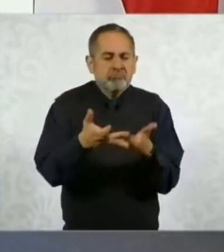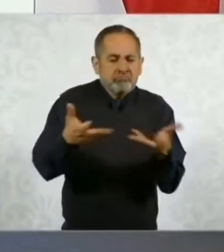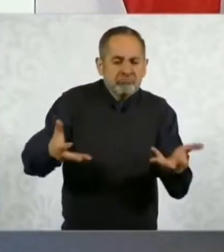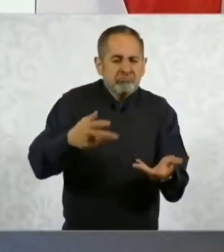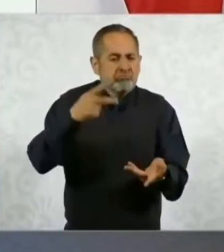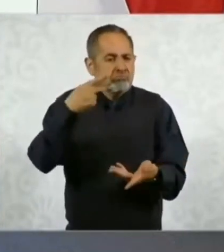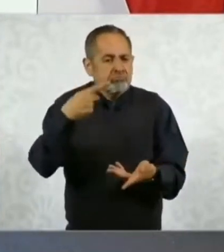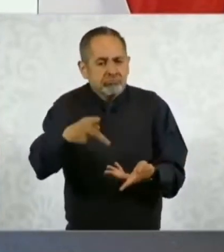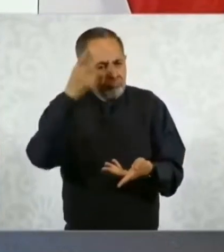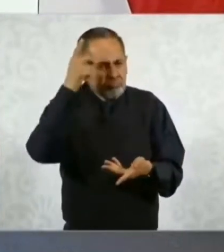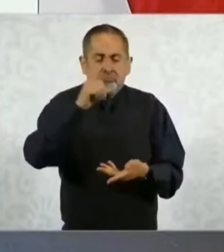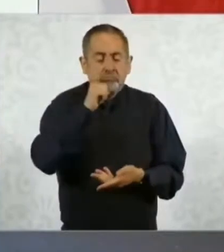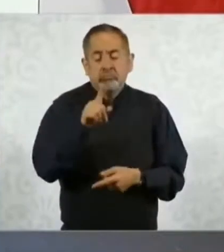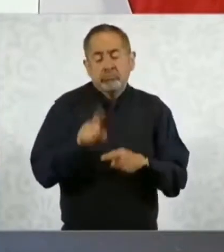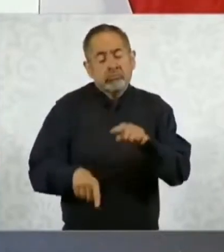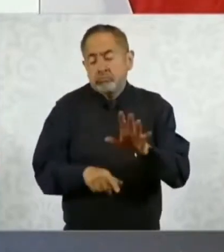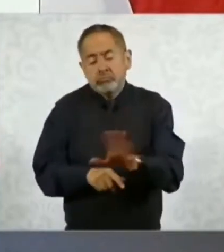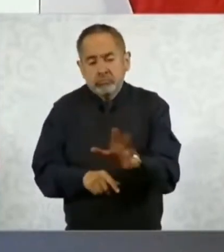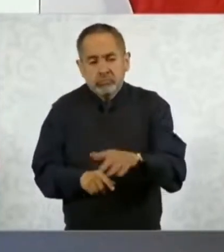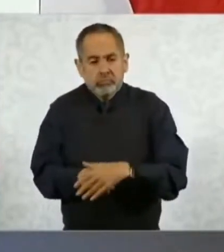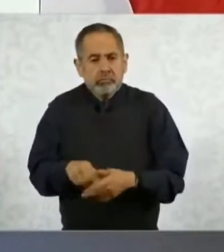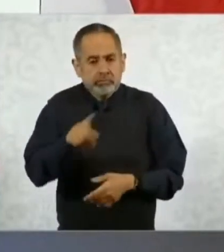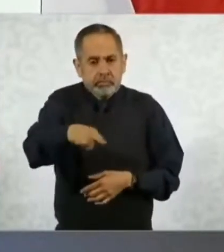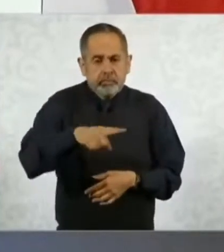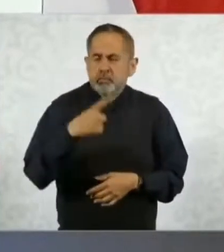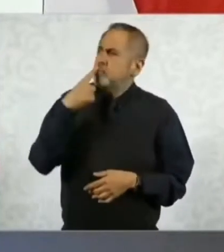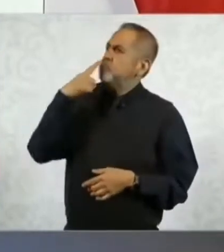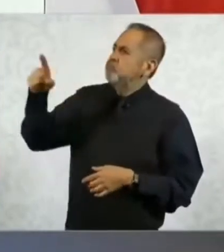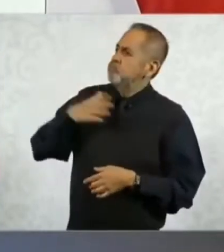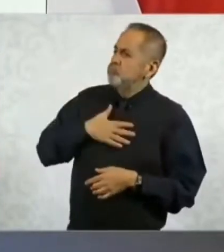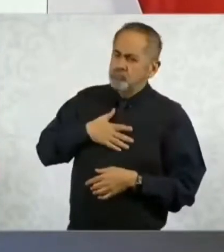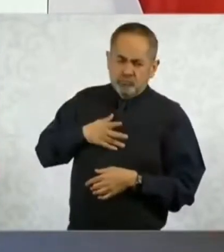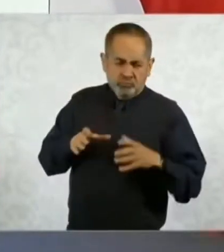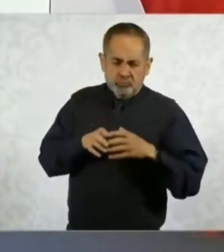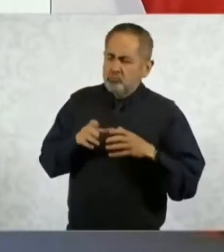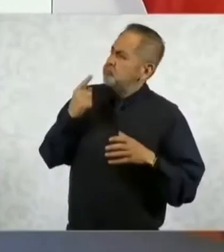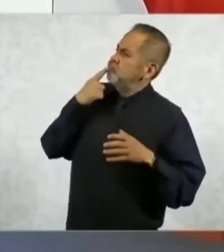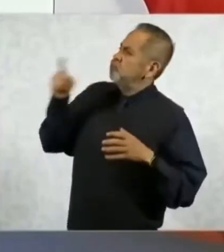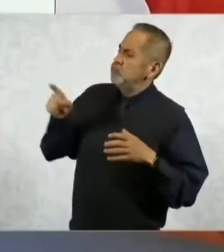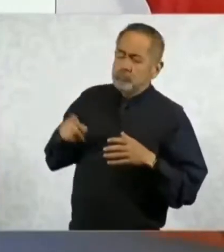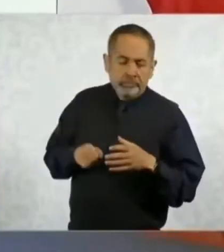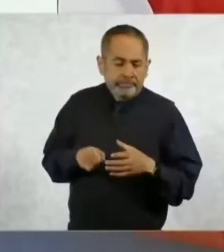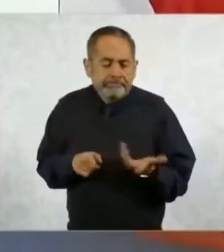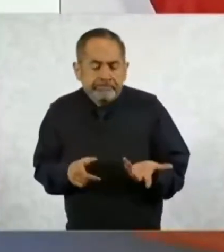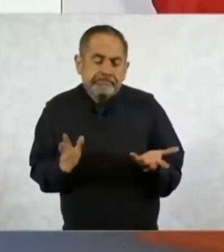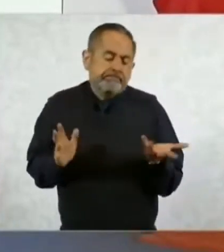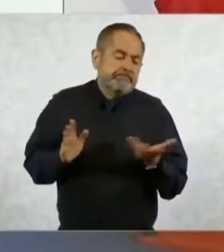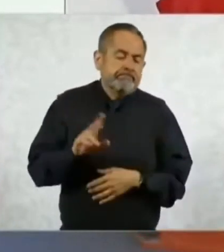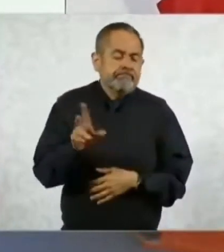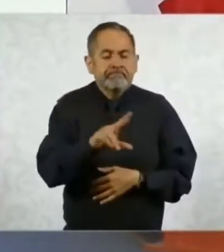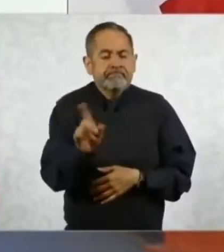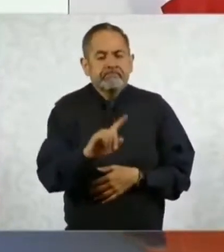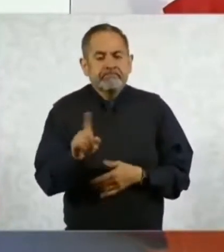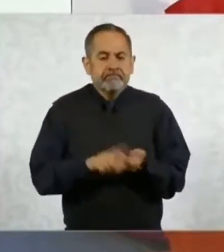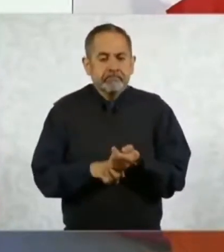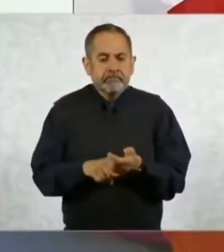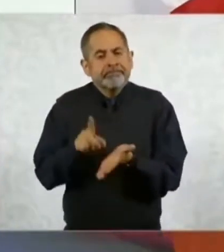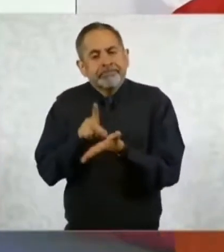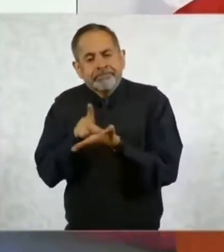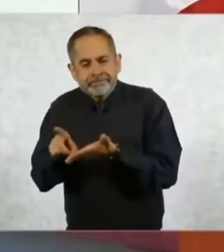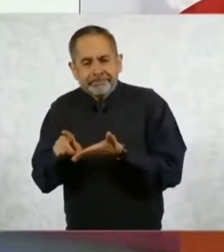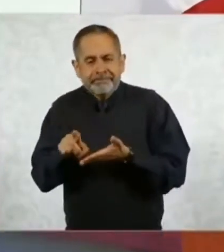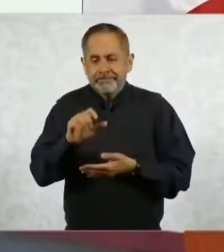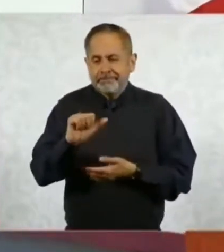podían presentar una denuncia como pueblos. Lo que se reconoce son los derechos